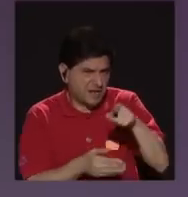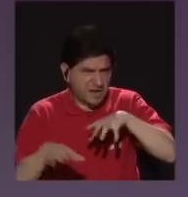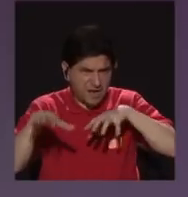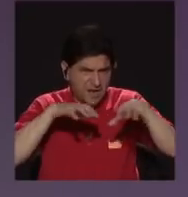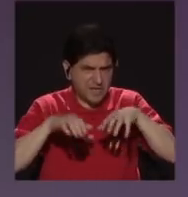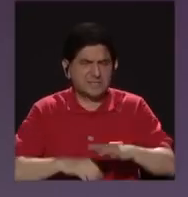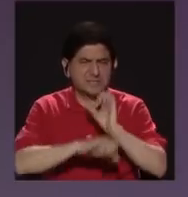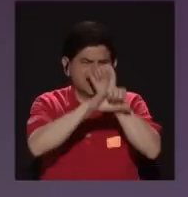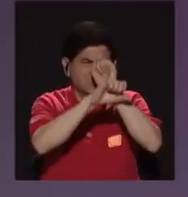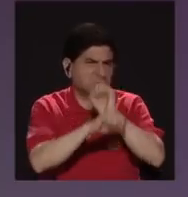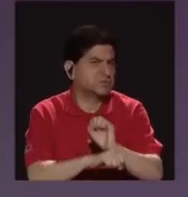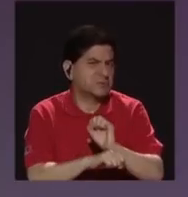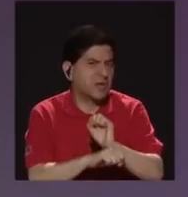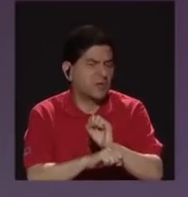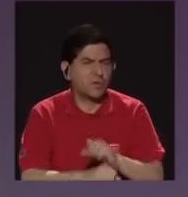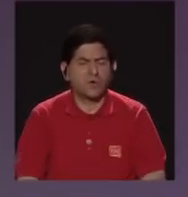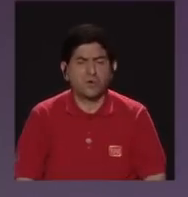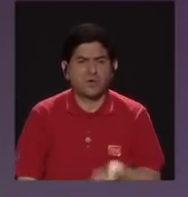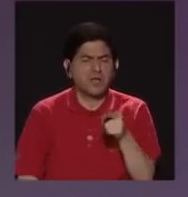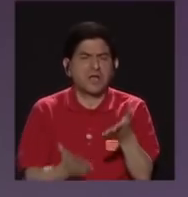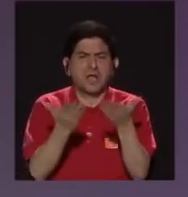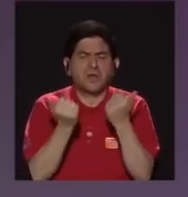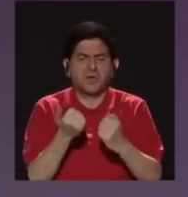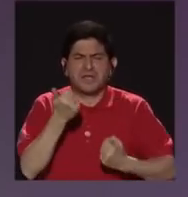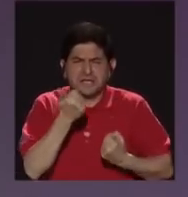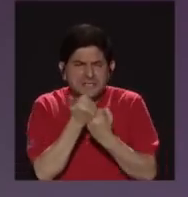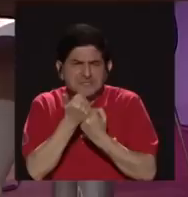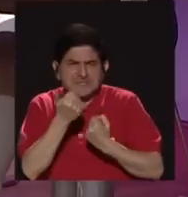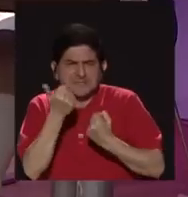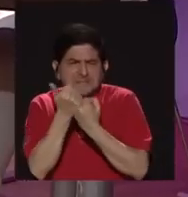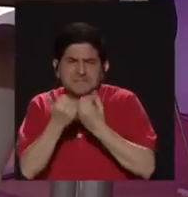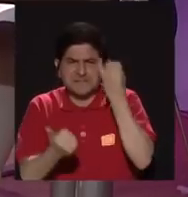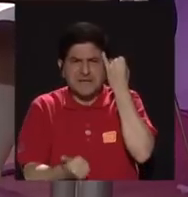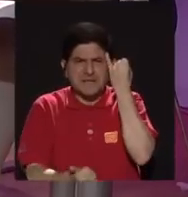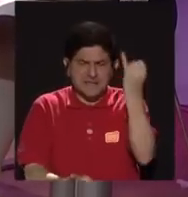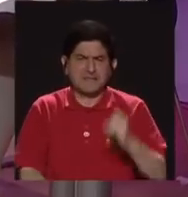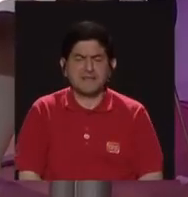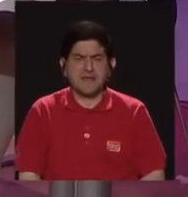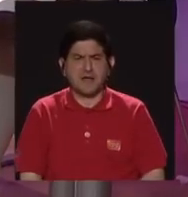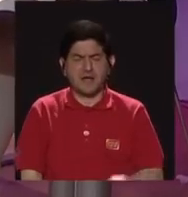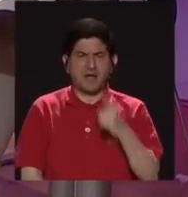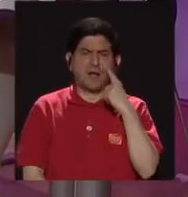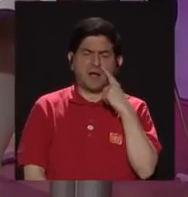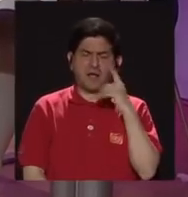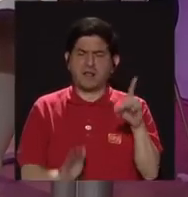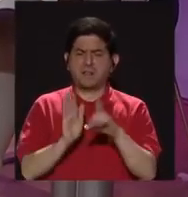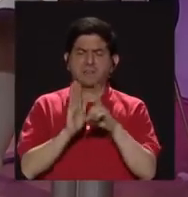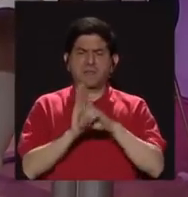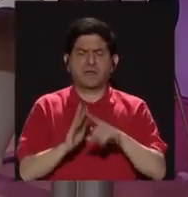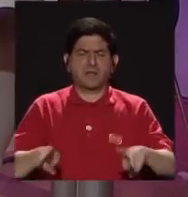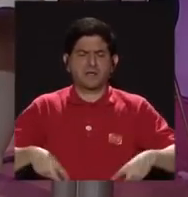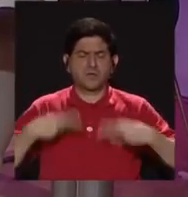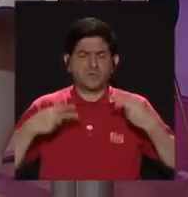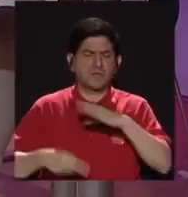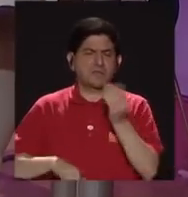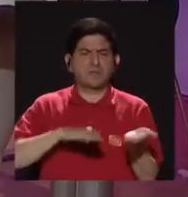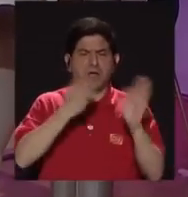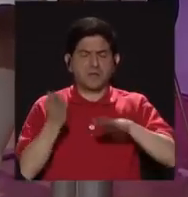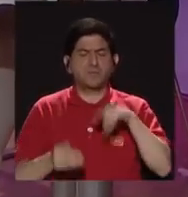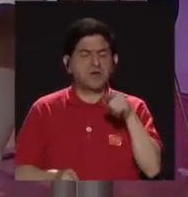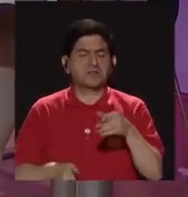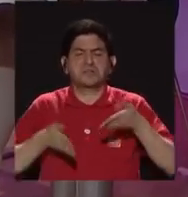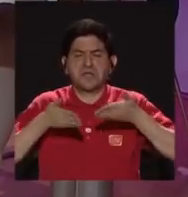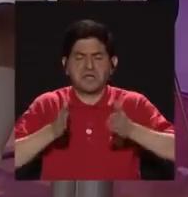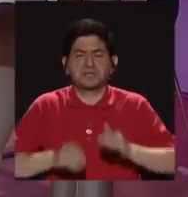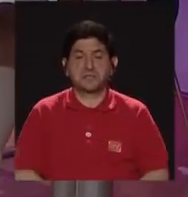movimientos conservadores, que lo que hacen es reforzar la idea de que el padre tiene derecho de vida y muerte sobre los hijos, y